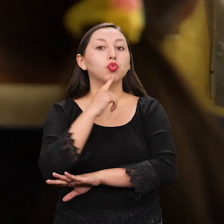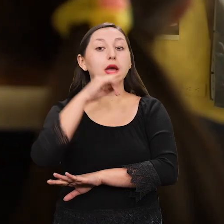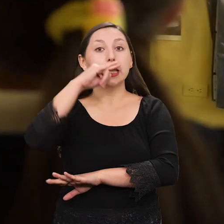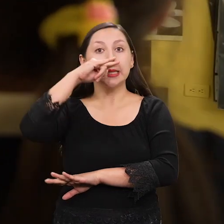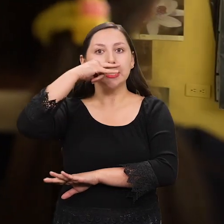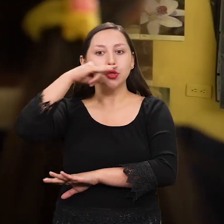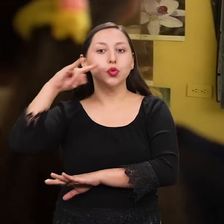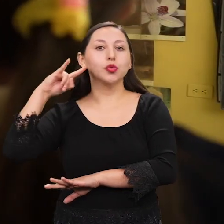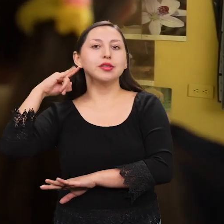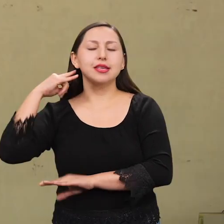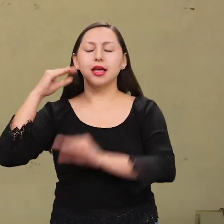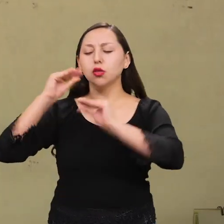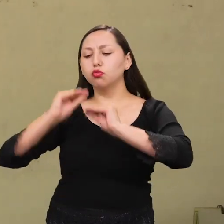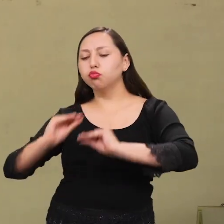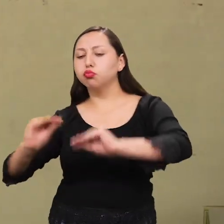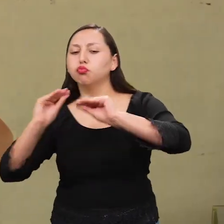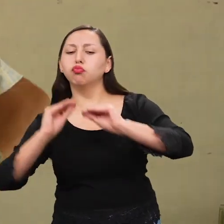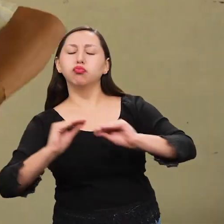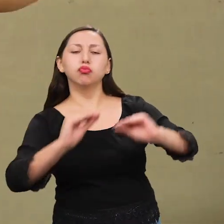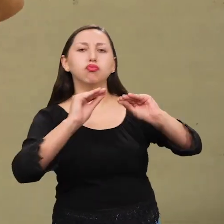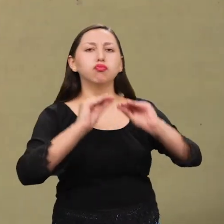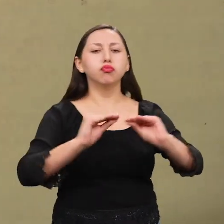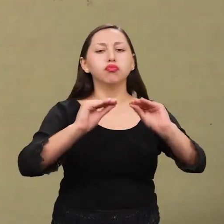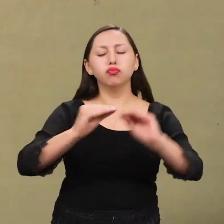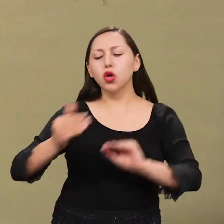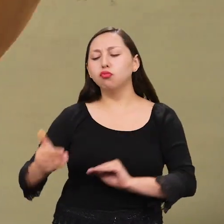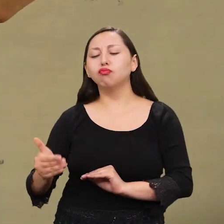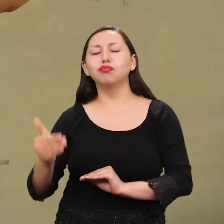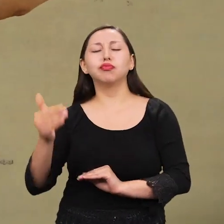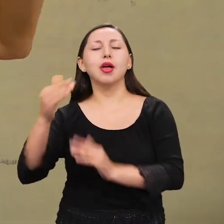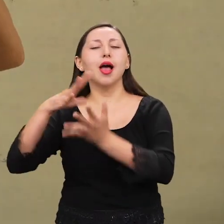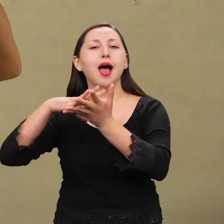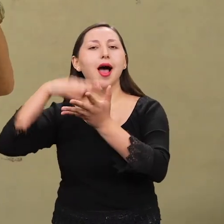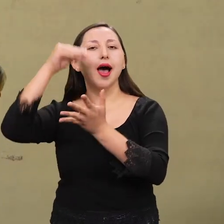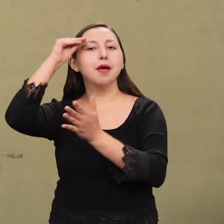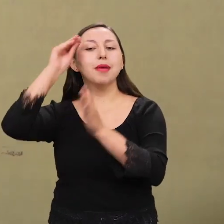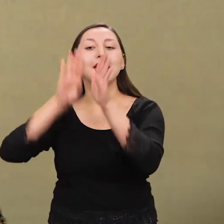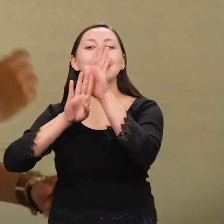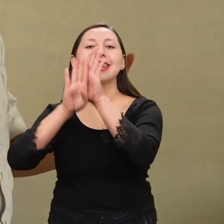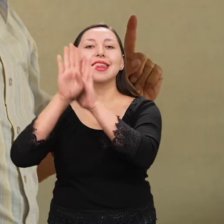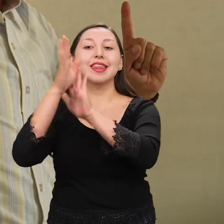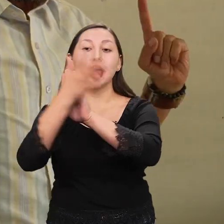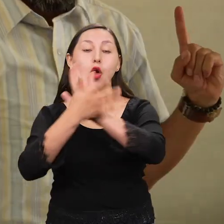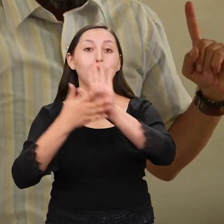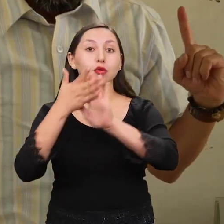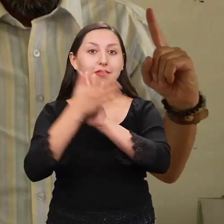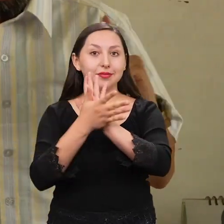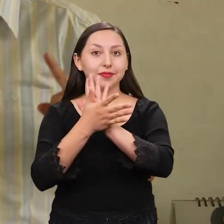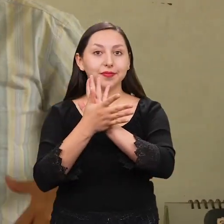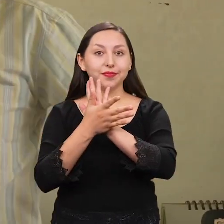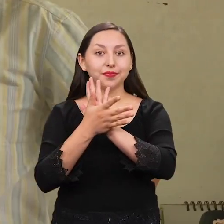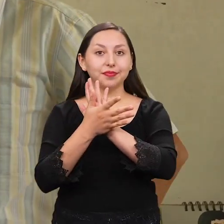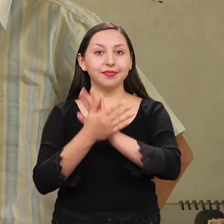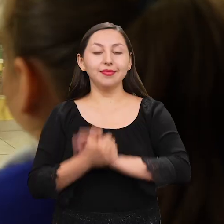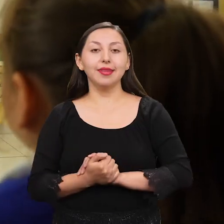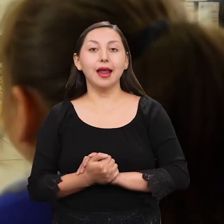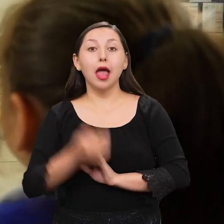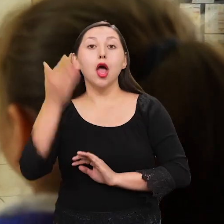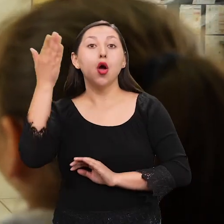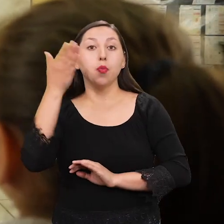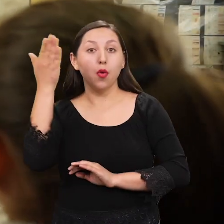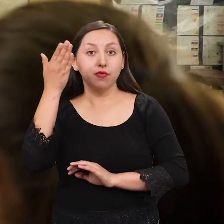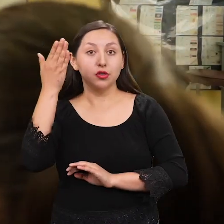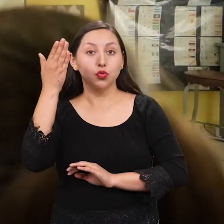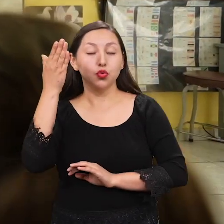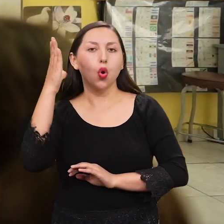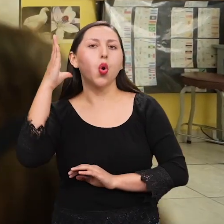su primera lengua, que es la lengua de señas. Los profesores oyentes trabajamos en cambio la estructura del español como segunda lengua.